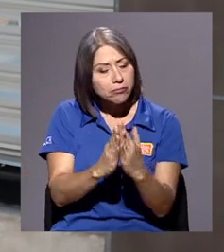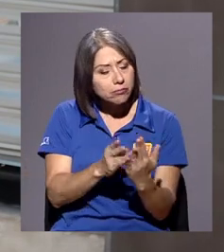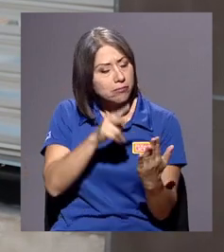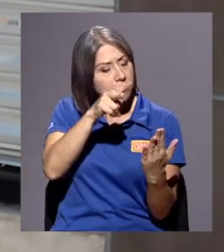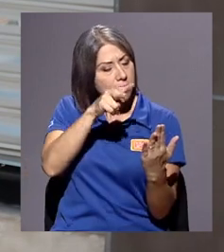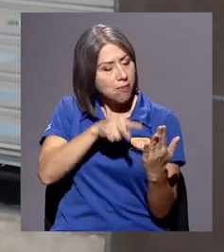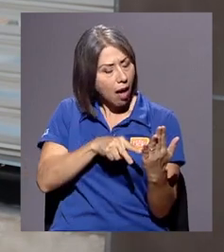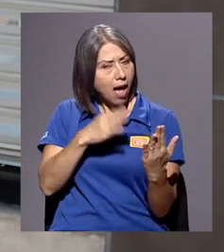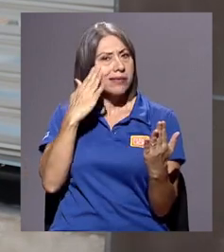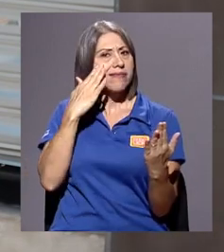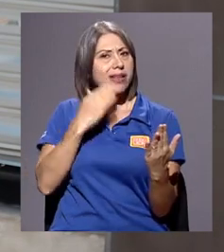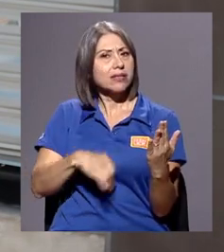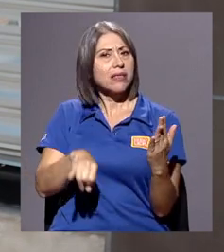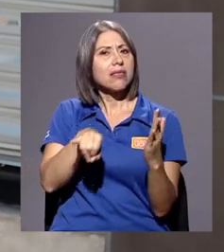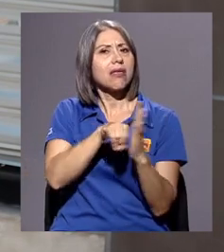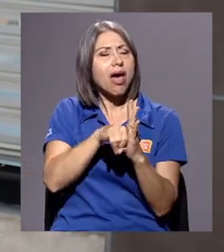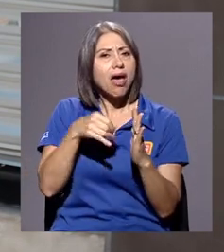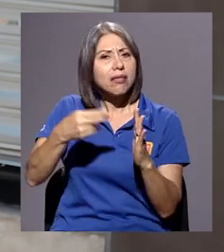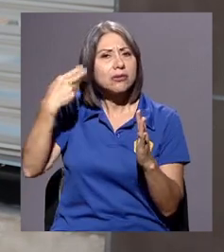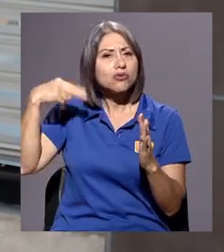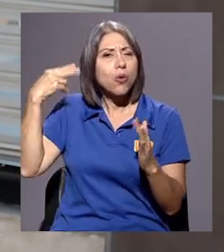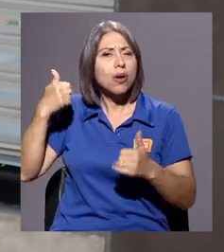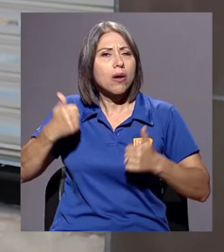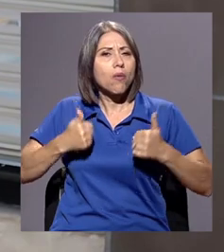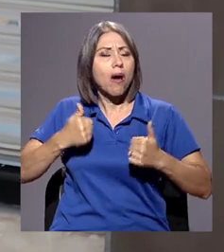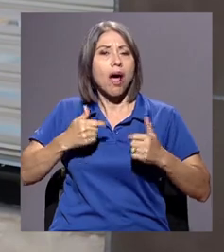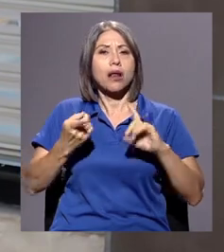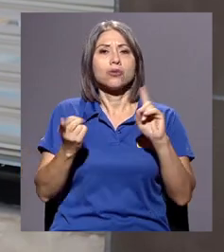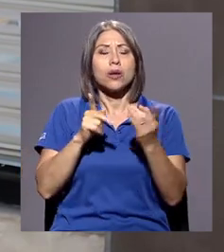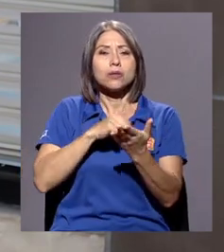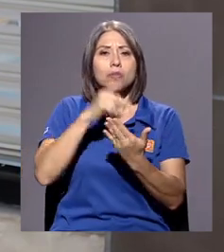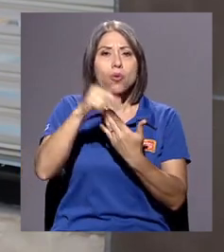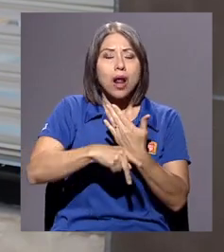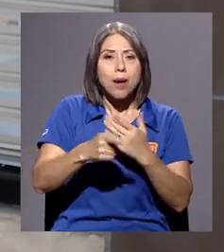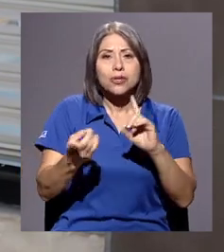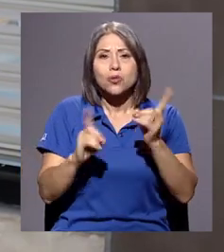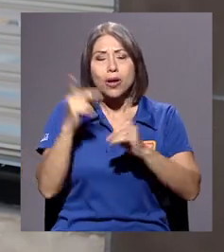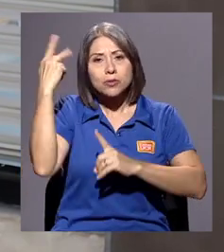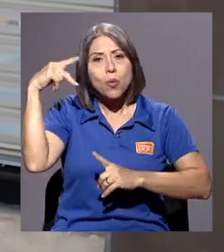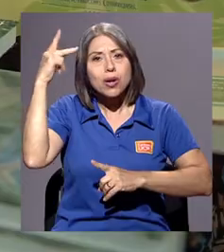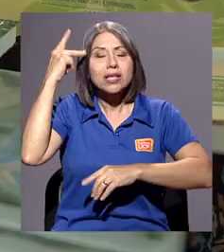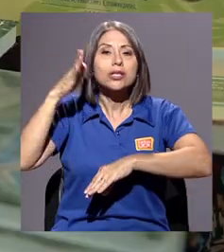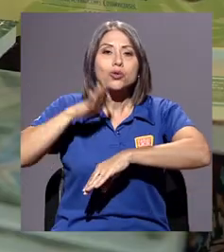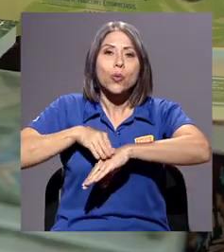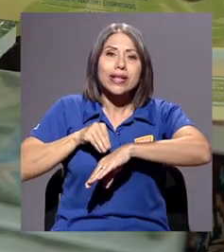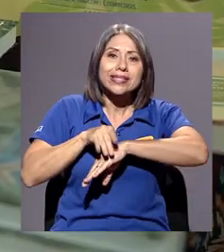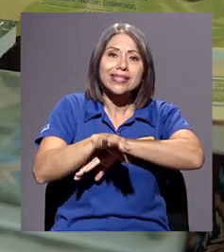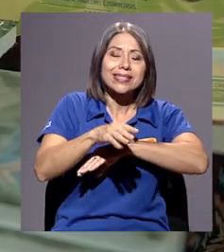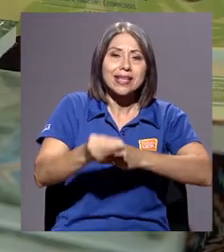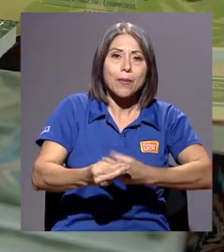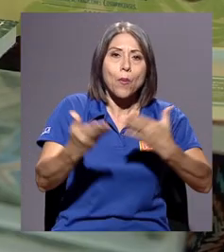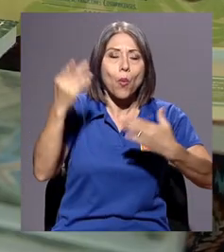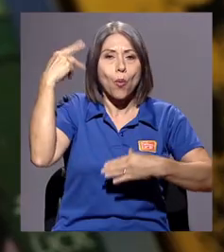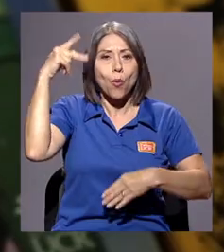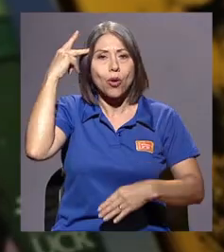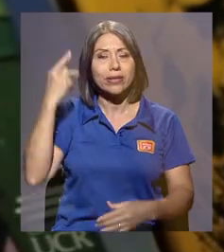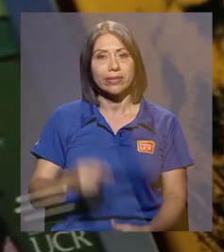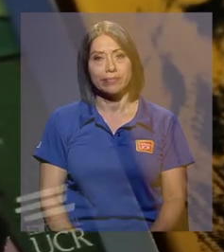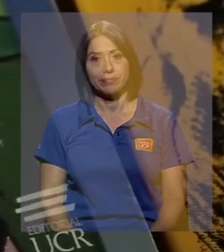cuál es su identidad, su historia, cuáles programas o políticas hay sobre la incidencia pública o política.